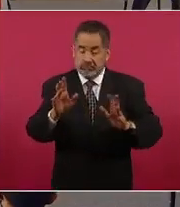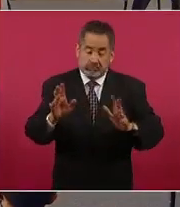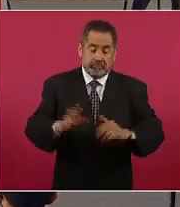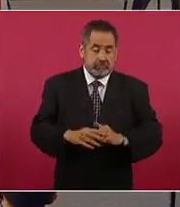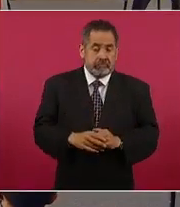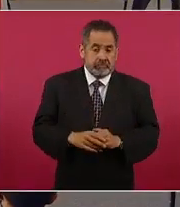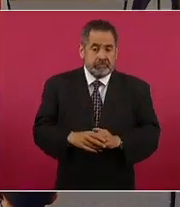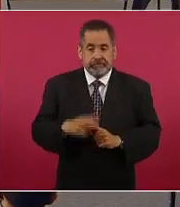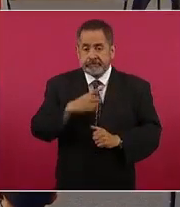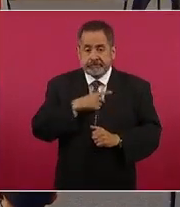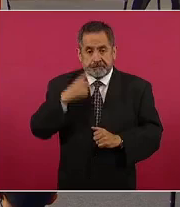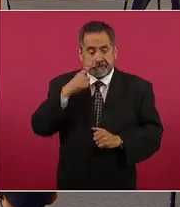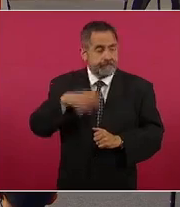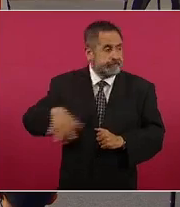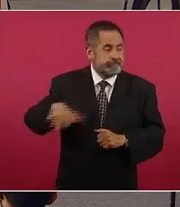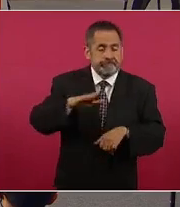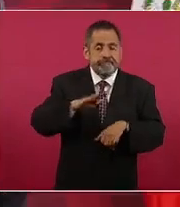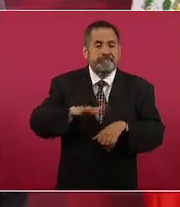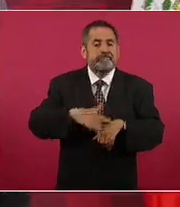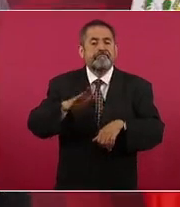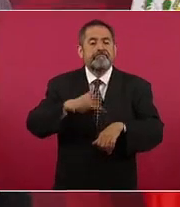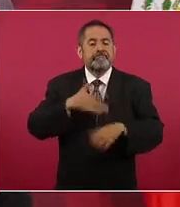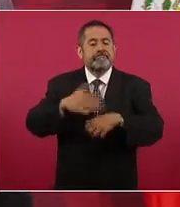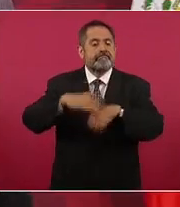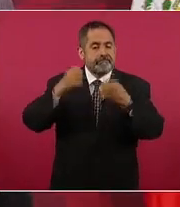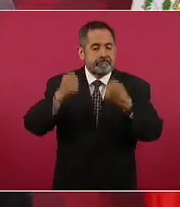que tiene que ver con la seguridad pública